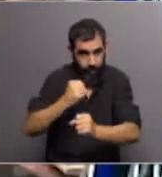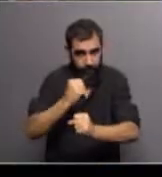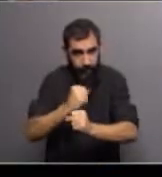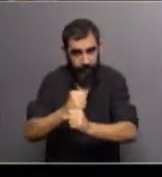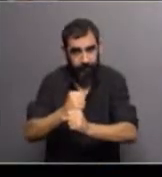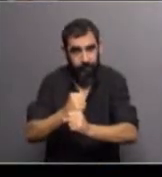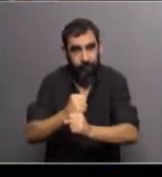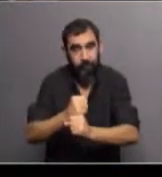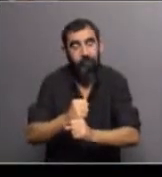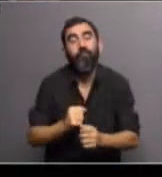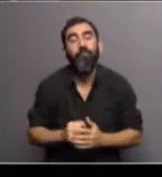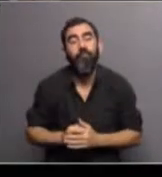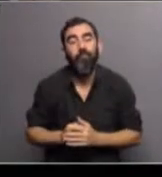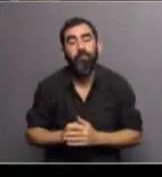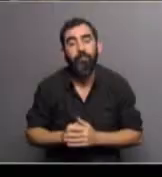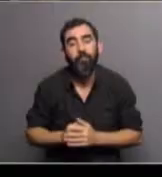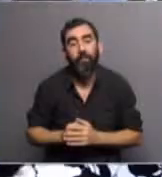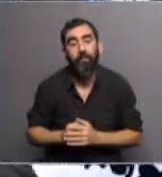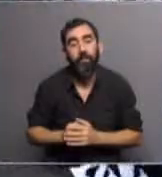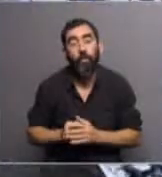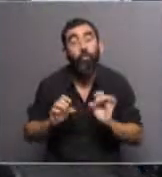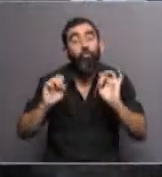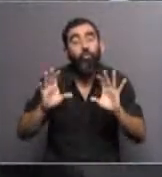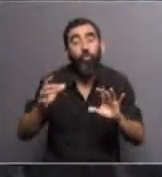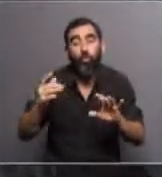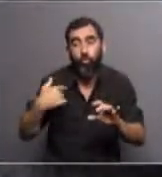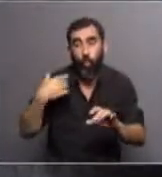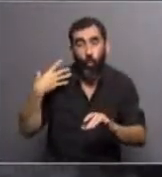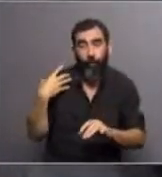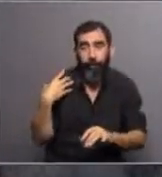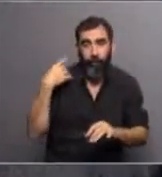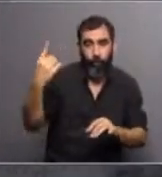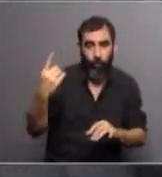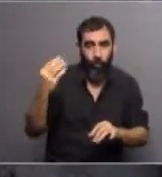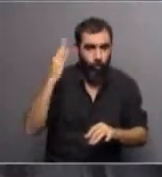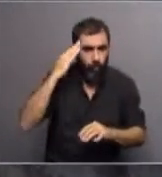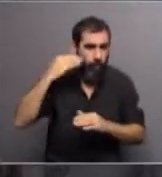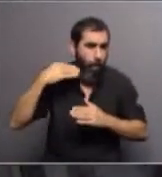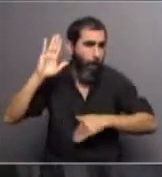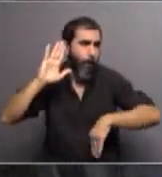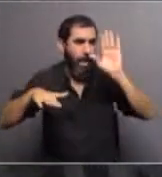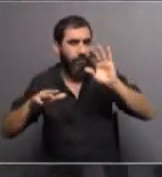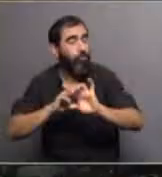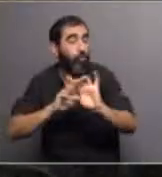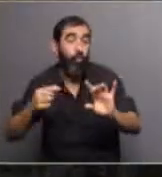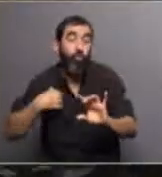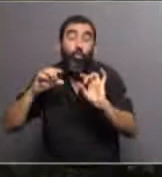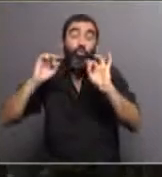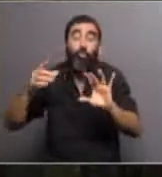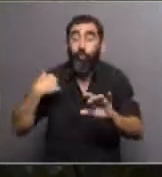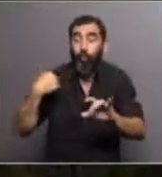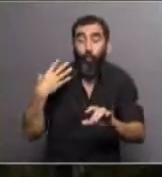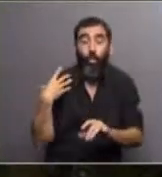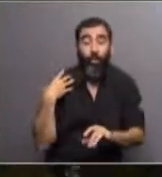que me invitaban, por el mero hecho de que yo era el director, porque yo supiera más que otros ni nada, era simplemente, como